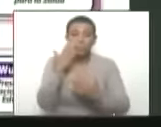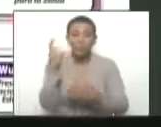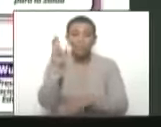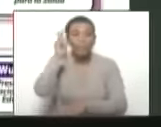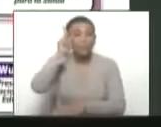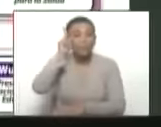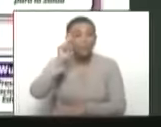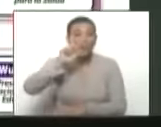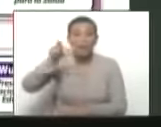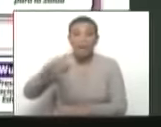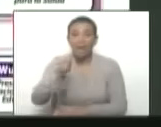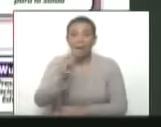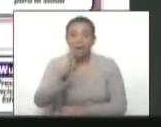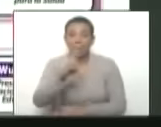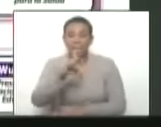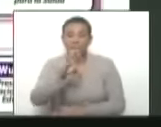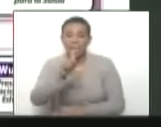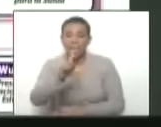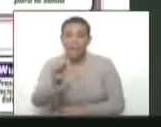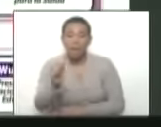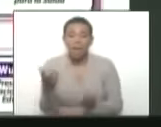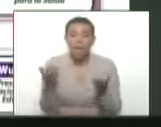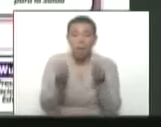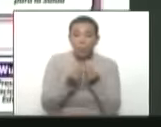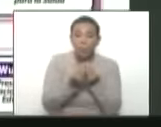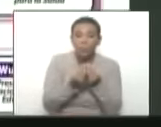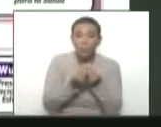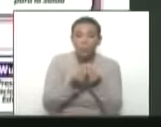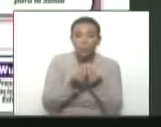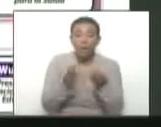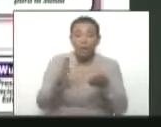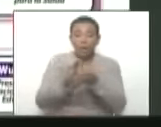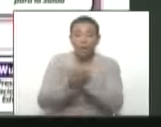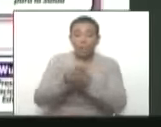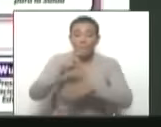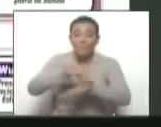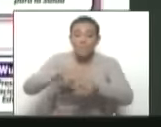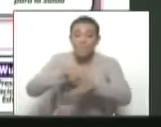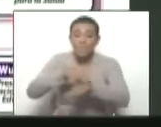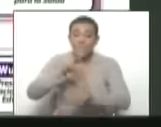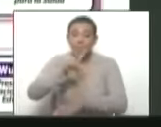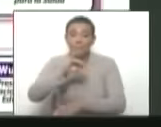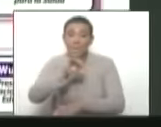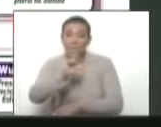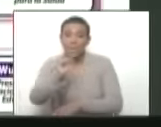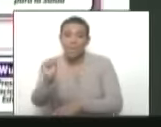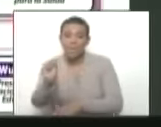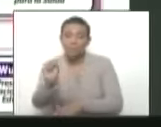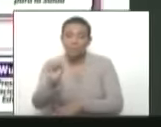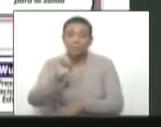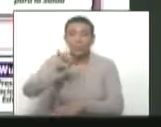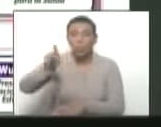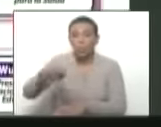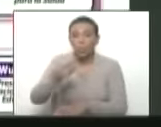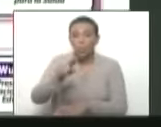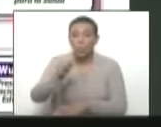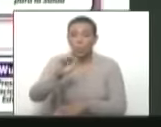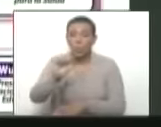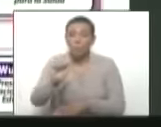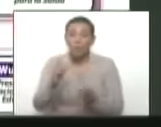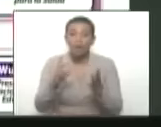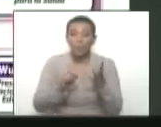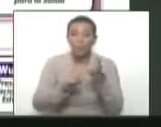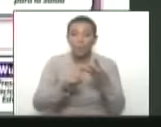profesora Gabriela Jiménez, junto a la compañera ministra Diva Gutiérrez, Diva Guzmán, y la